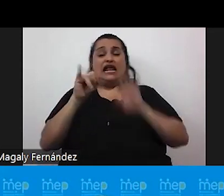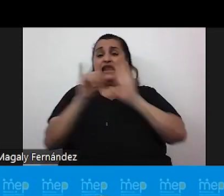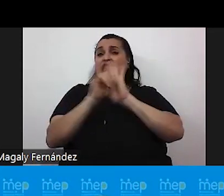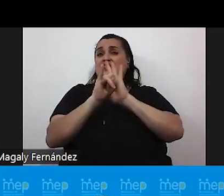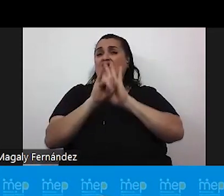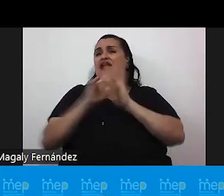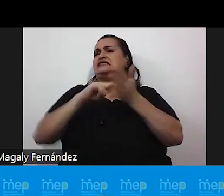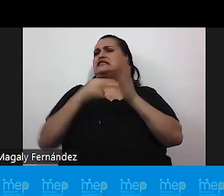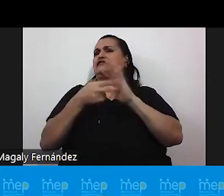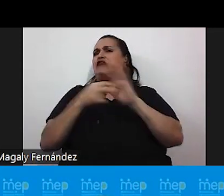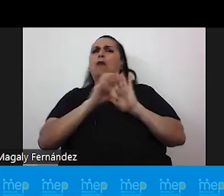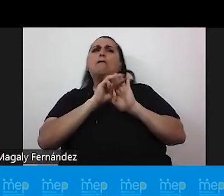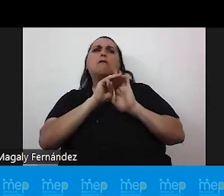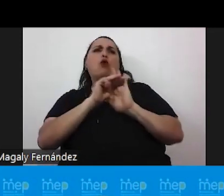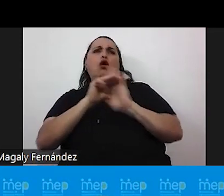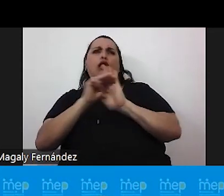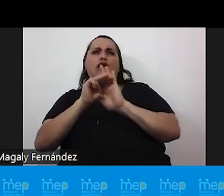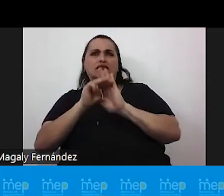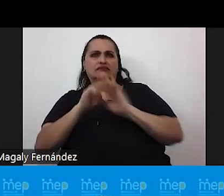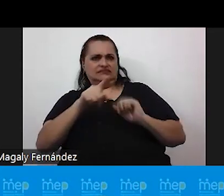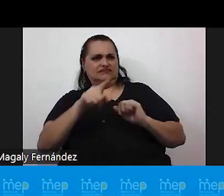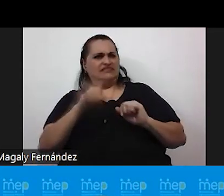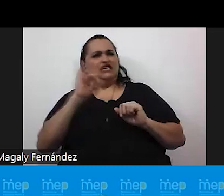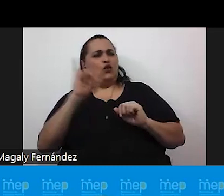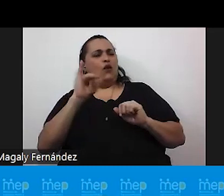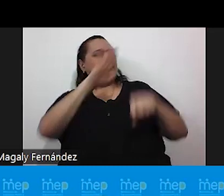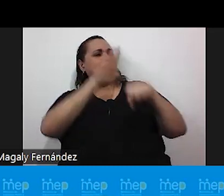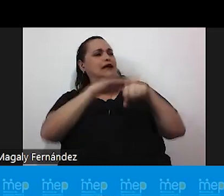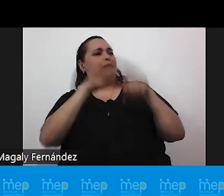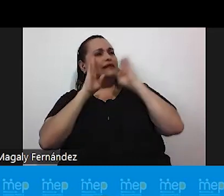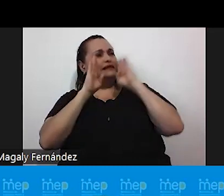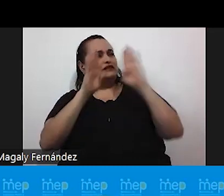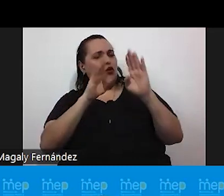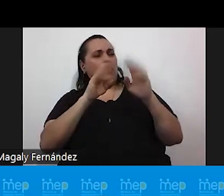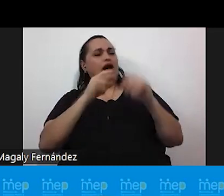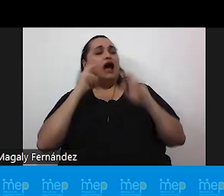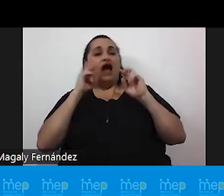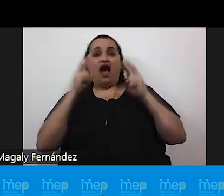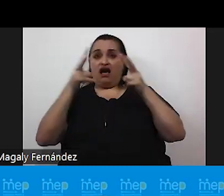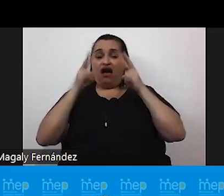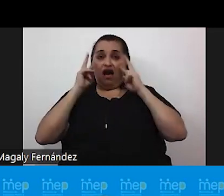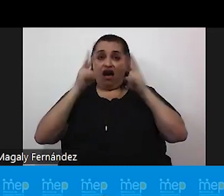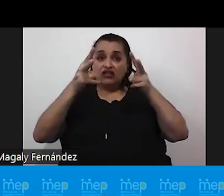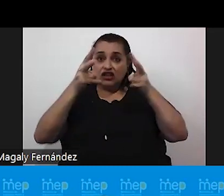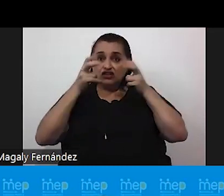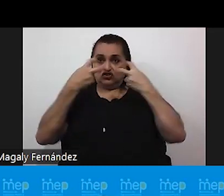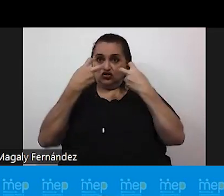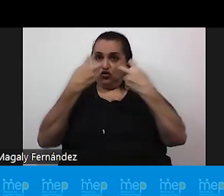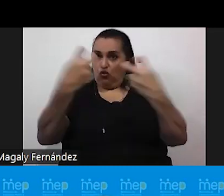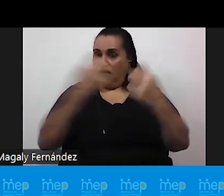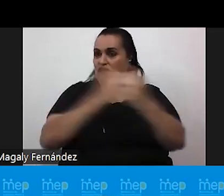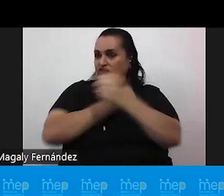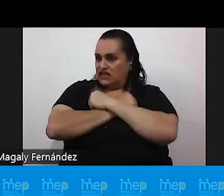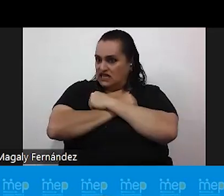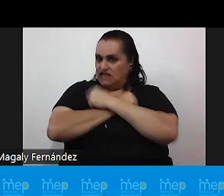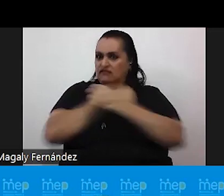concepto recordamos que decía que era una atracción afectiva física y también sexual pero duradera en